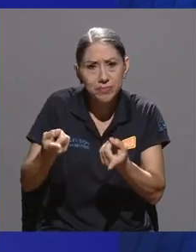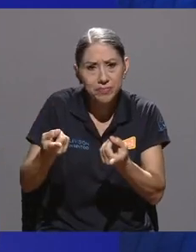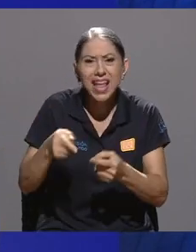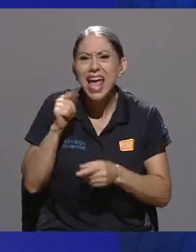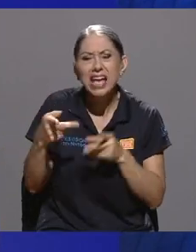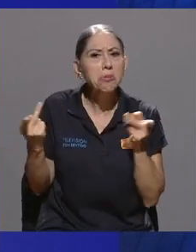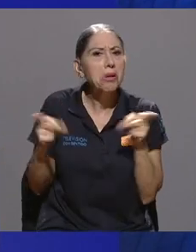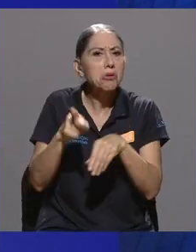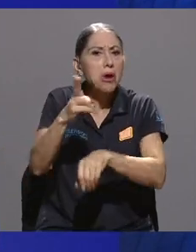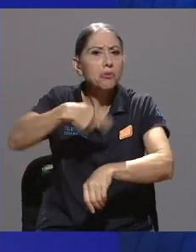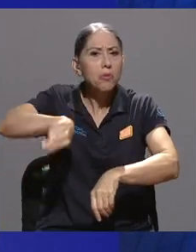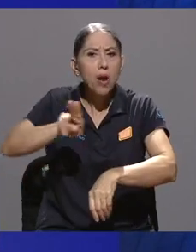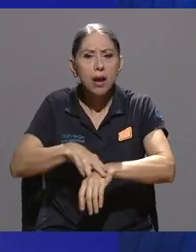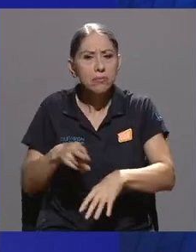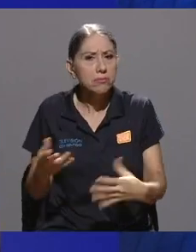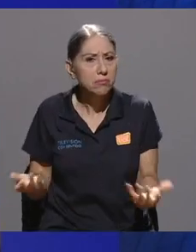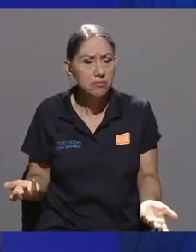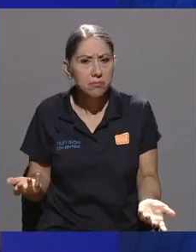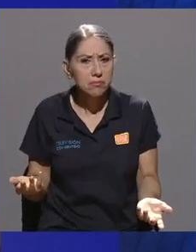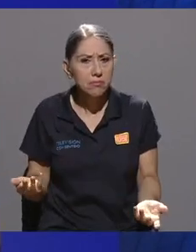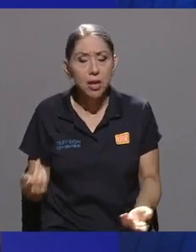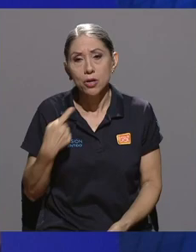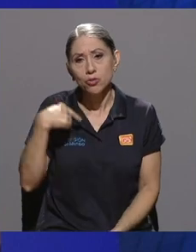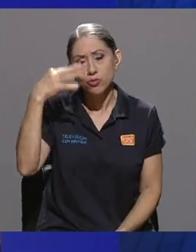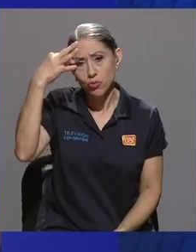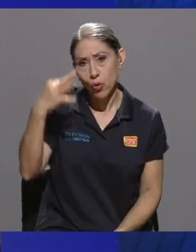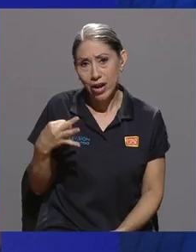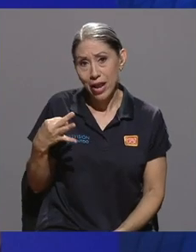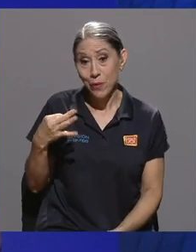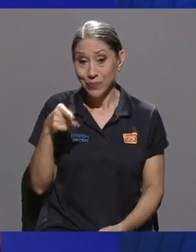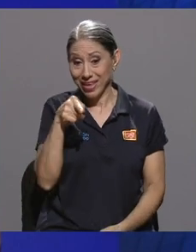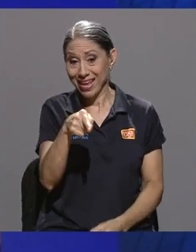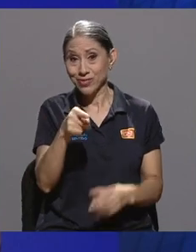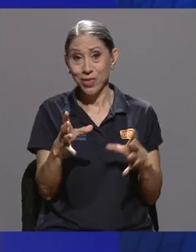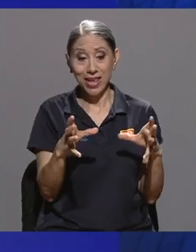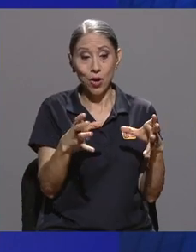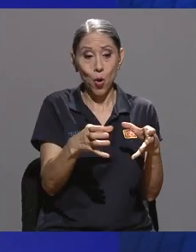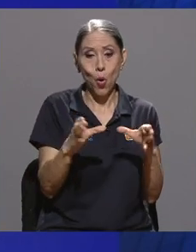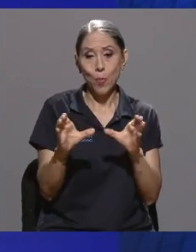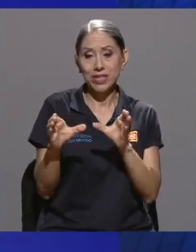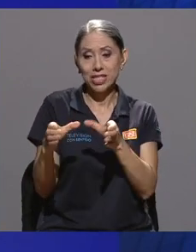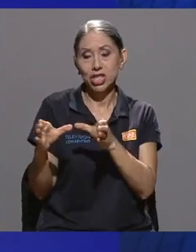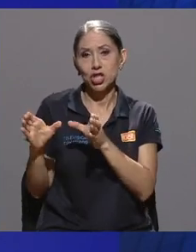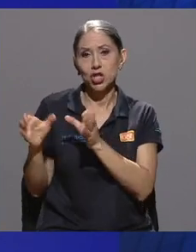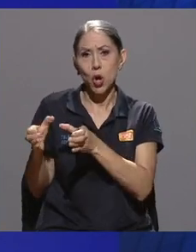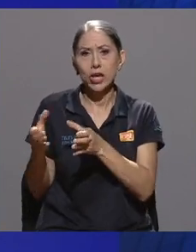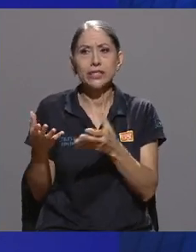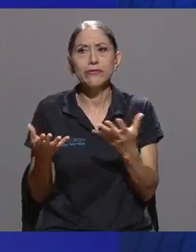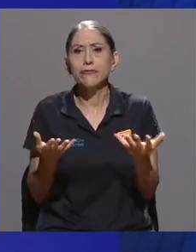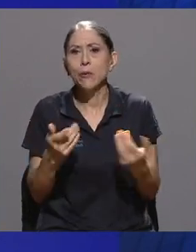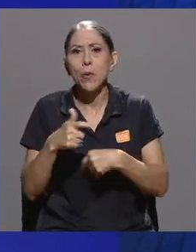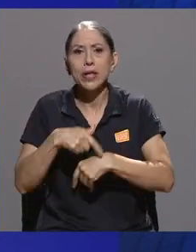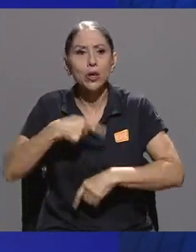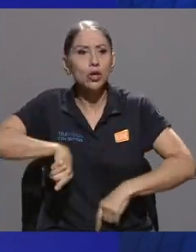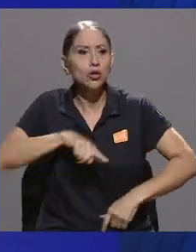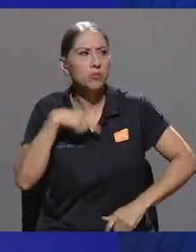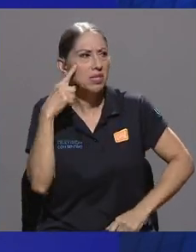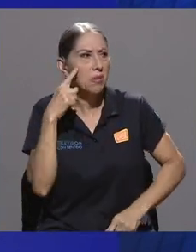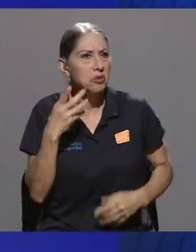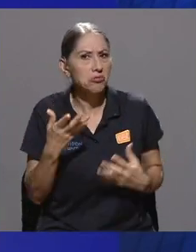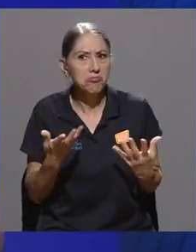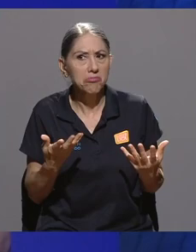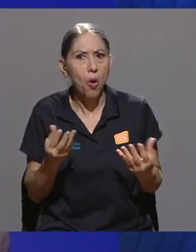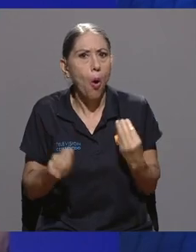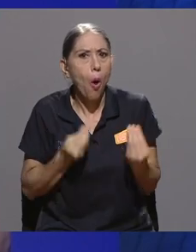eso se fue dando de manera muy natural. O sea, yo creo que esto de las comisiones, pues, llegó un momento donde dijimos, bueno, ¿cómo podemos ir avanzando? Y,